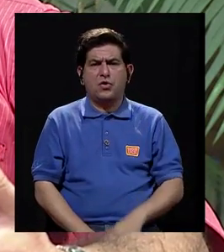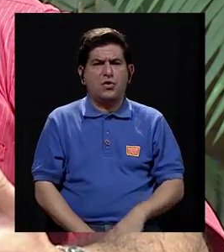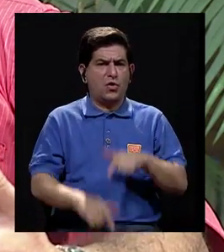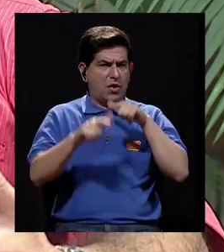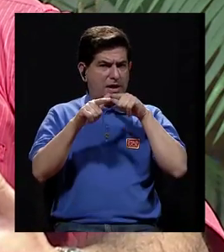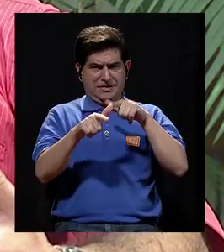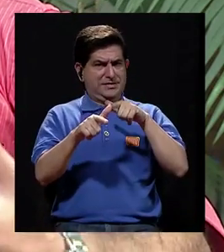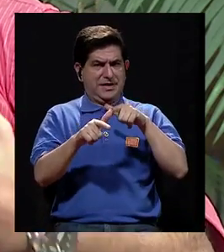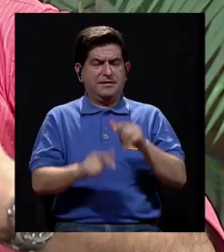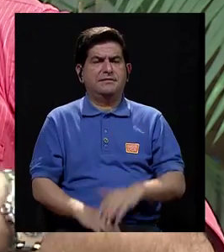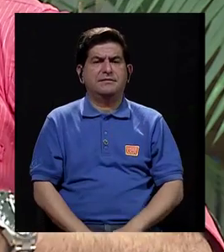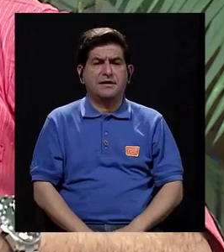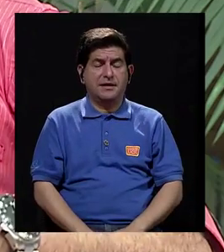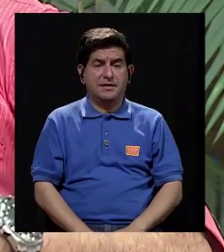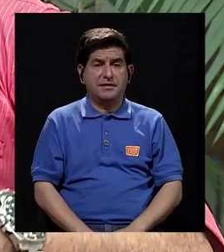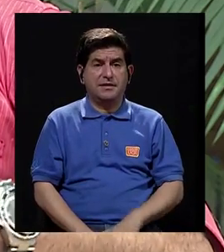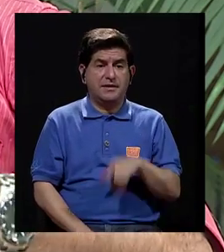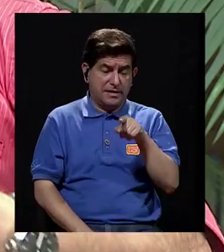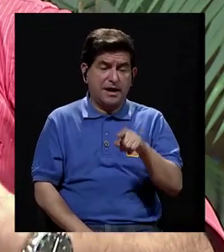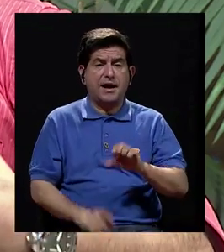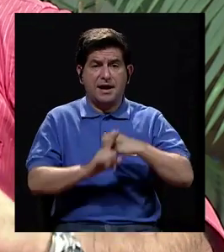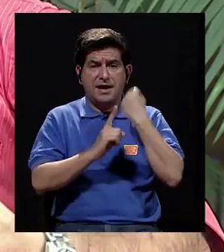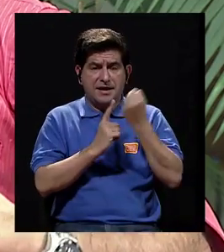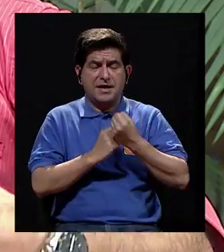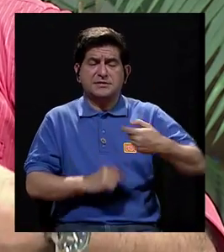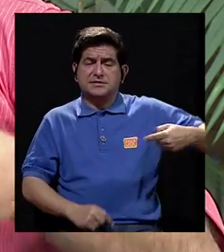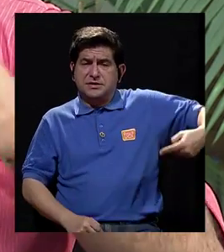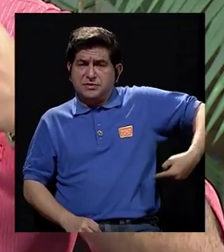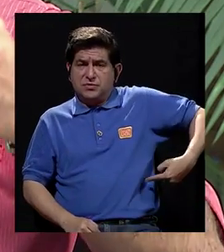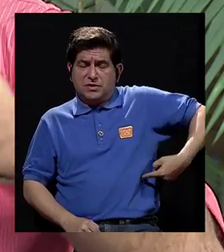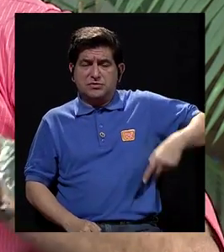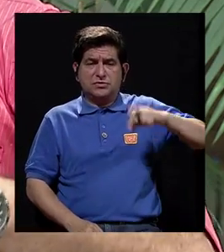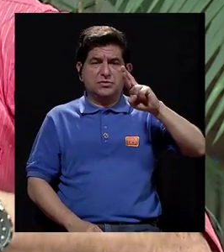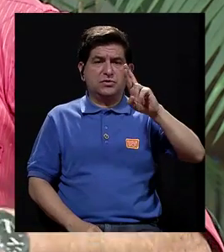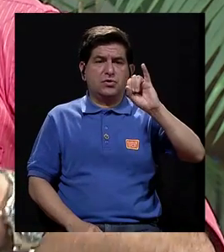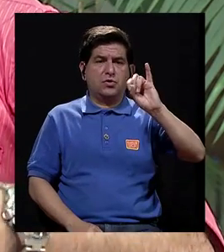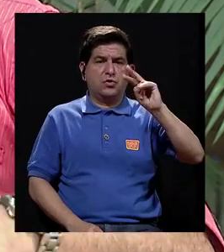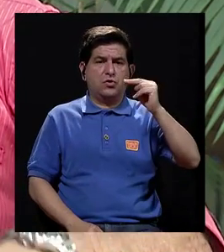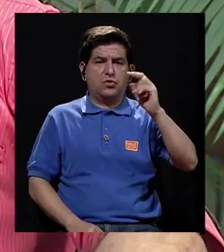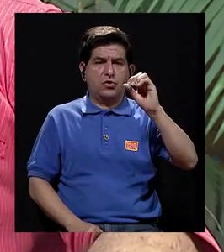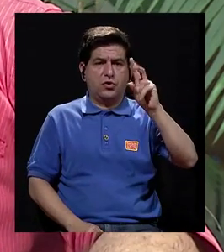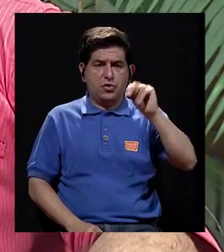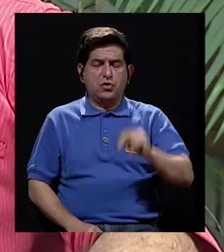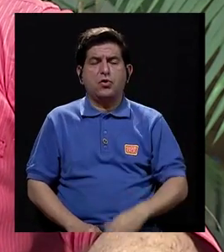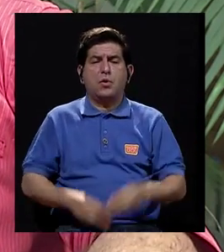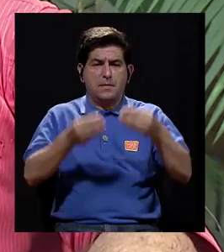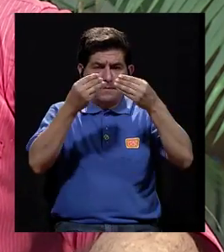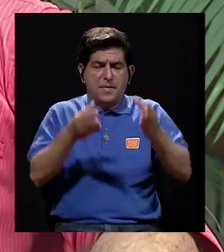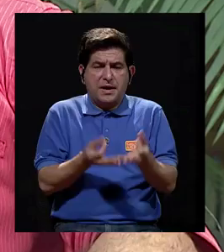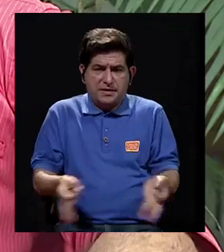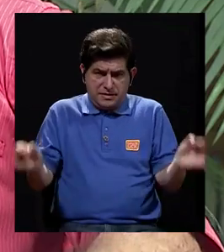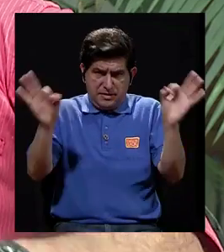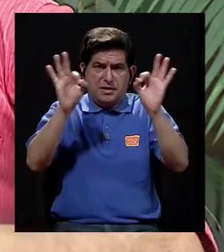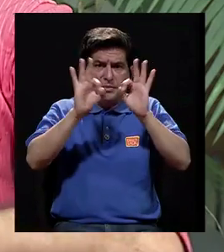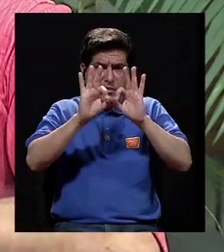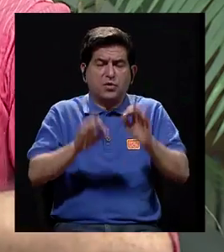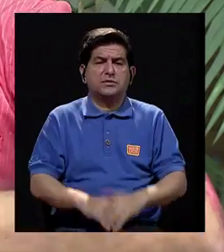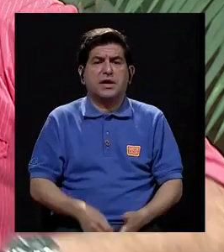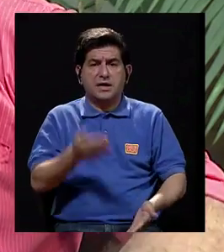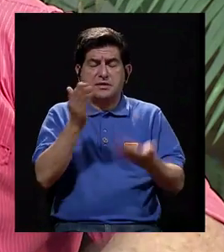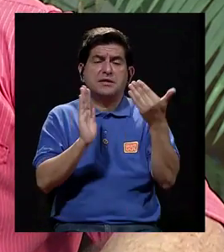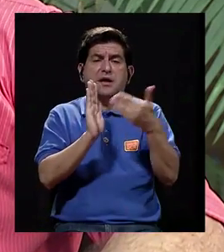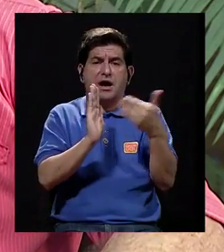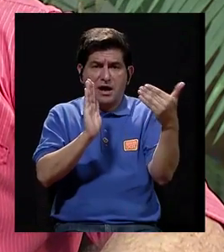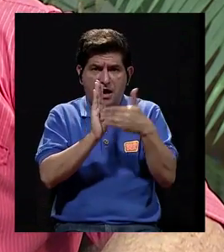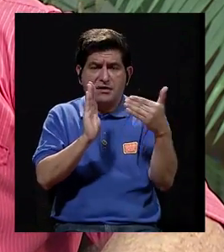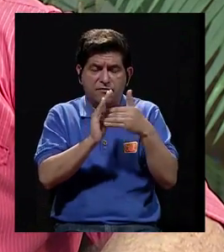en el consumo de líquidos, porque si bien es cierto, la filtración renal, digamos, en los riñoncitos, podríamos perder elementos importantes que podrían